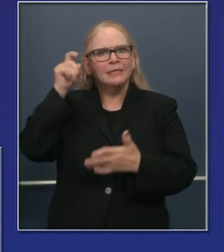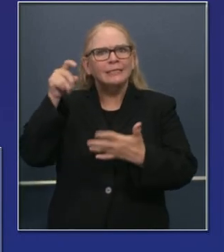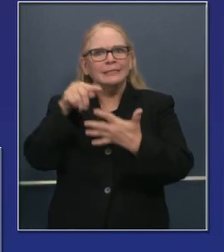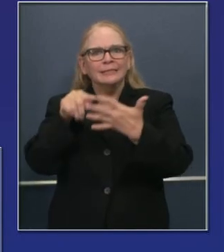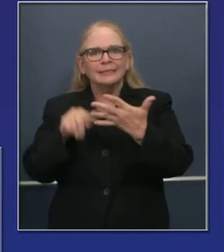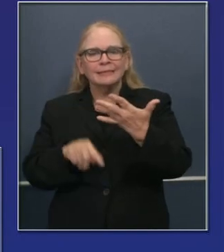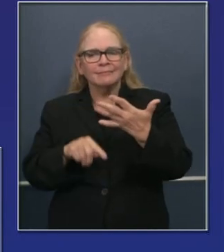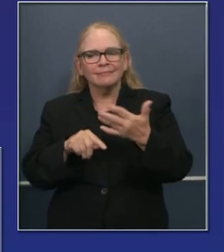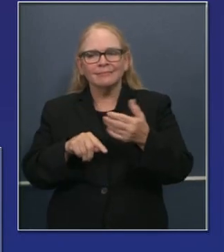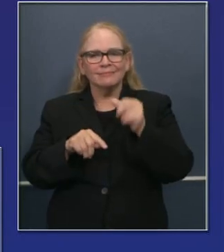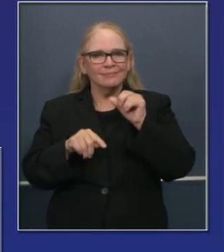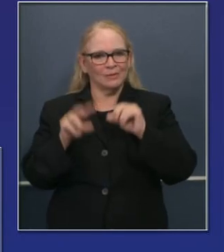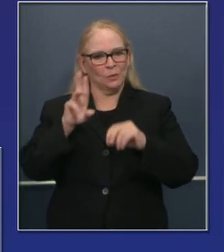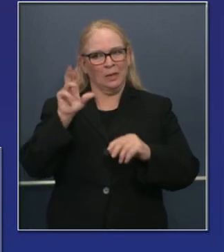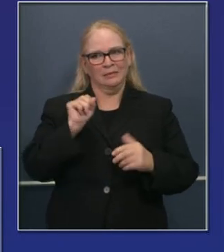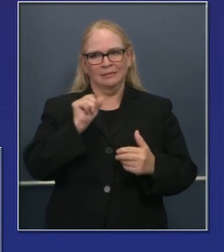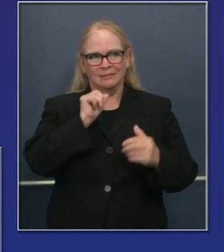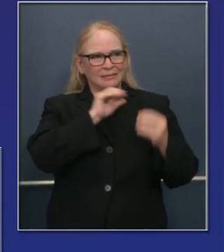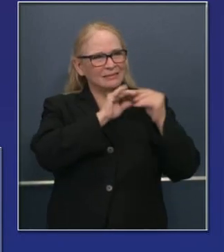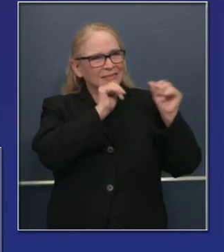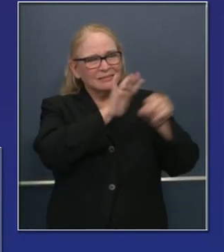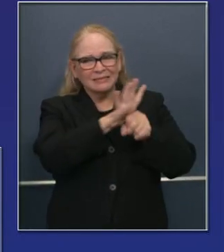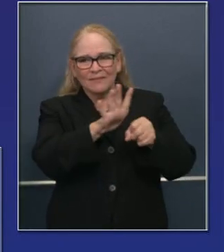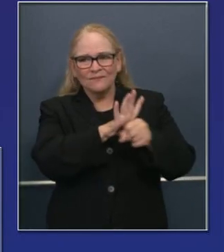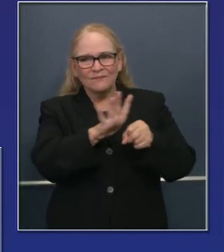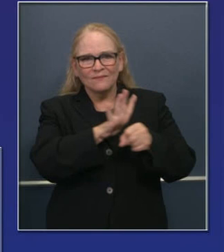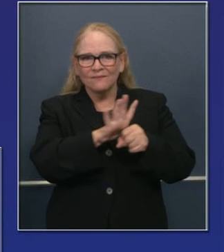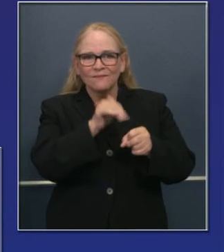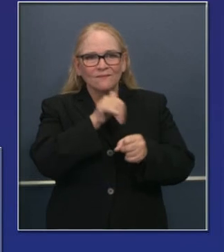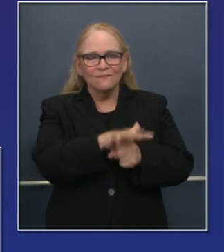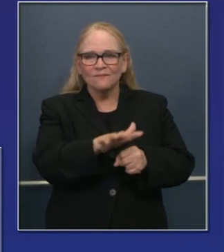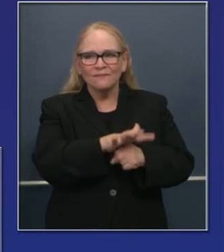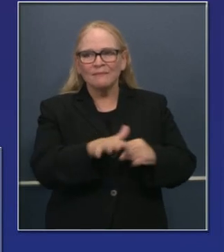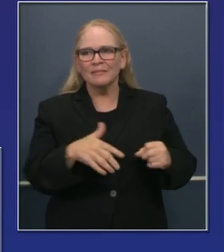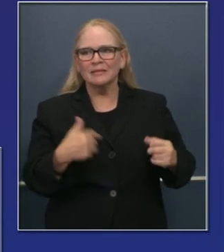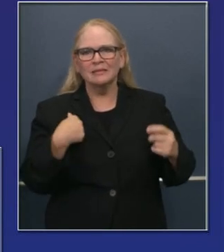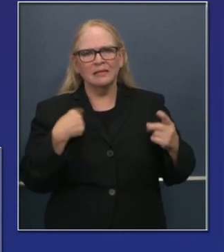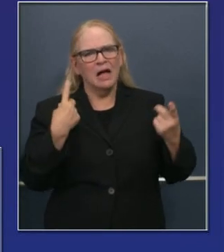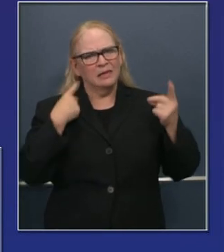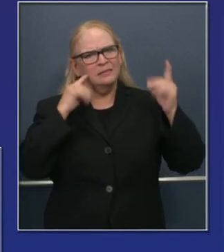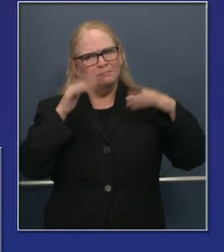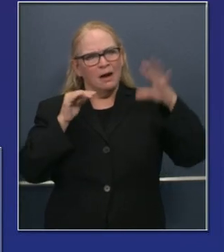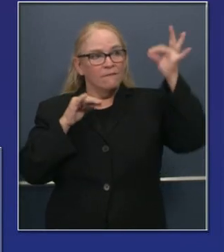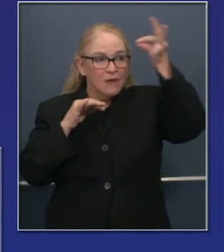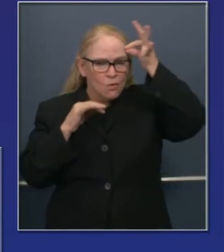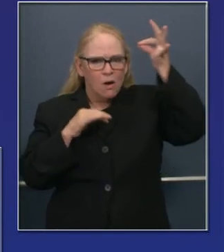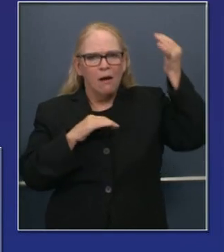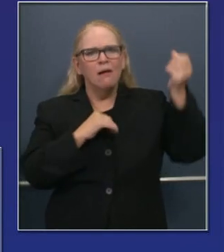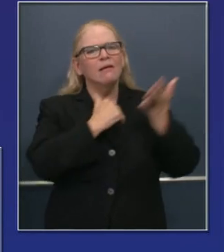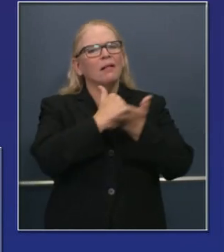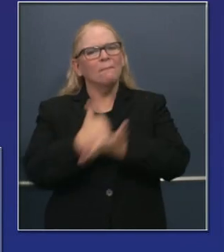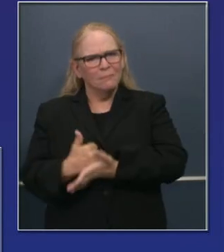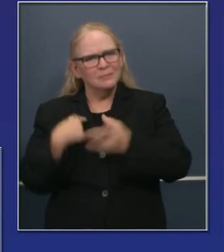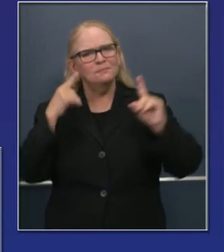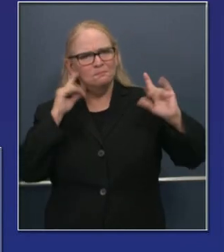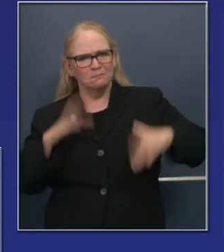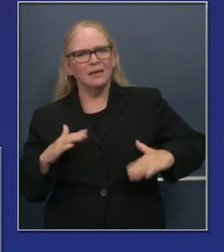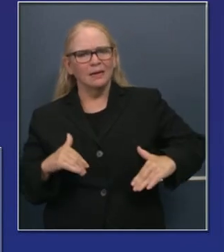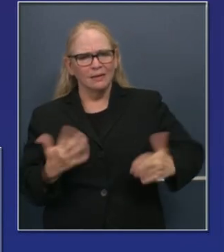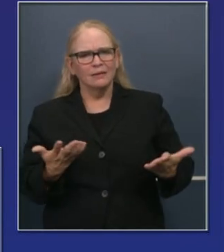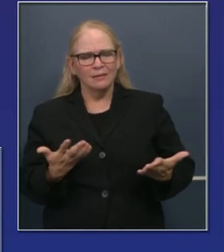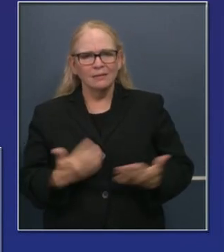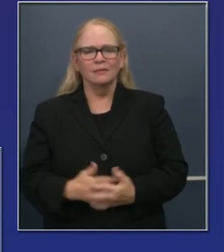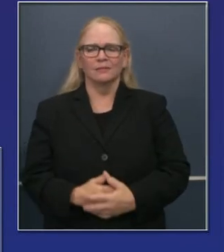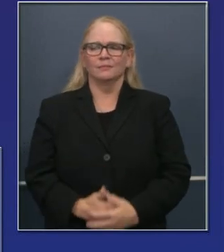de toda pinta política e individuos esperaban del gobierno federal. En relación